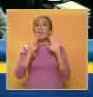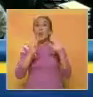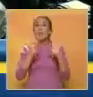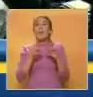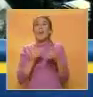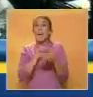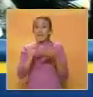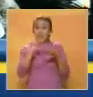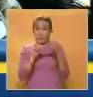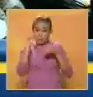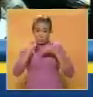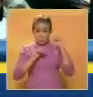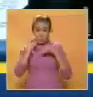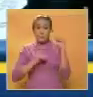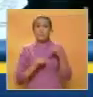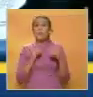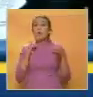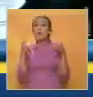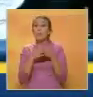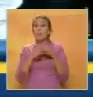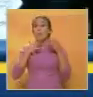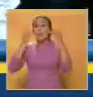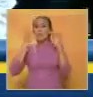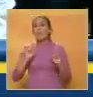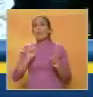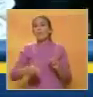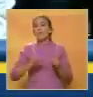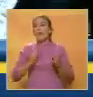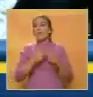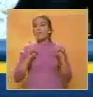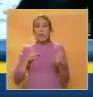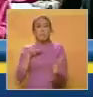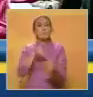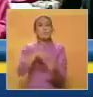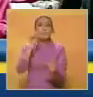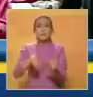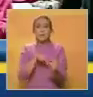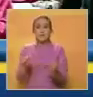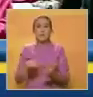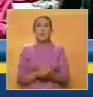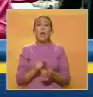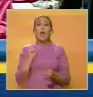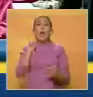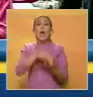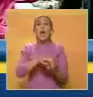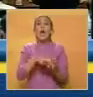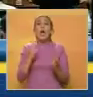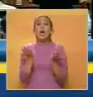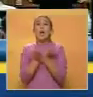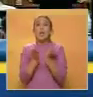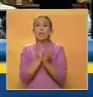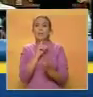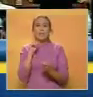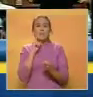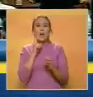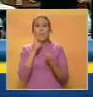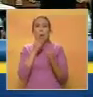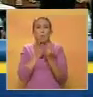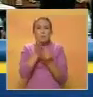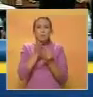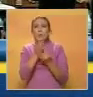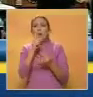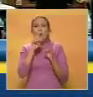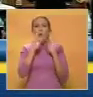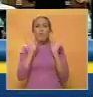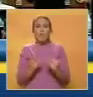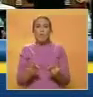colegiación. La bancada oficial dice que debe haber libertad de asociación. Aseguran que la colegiación es un filtro porque los presidentes de colegios